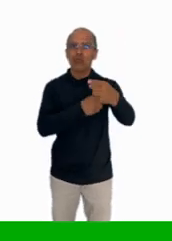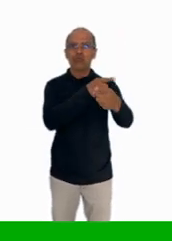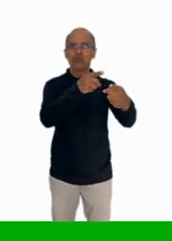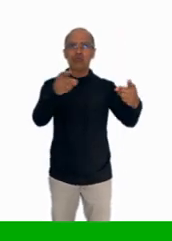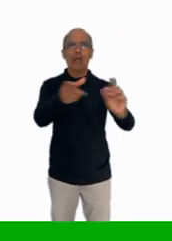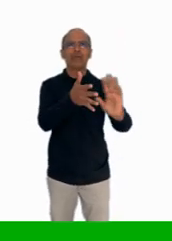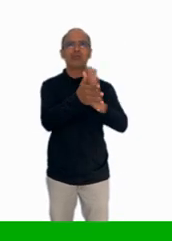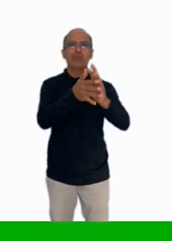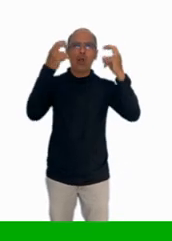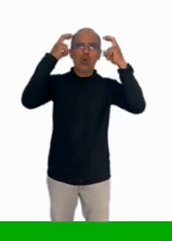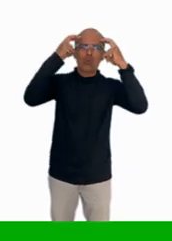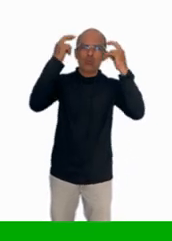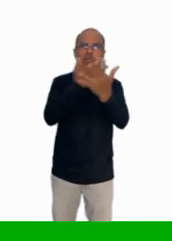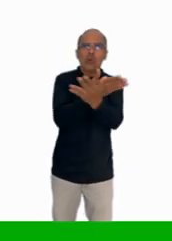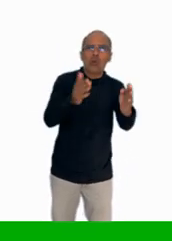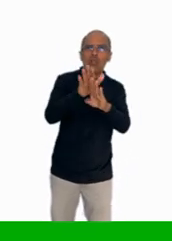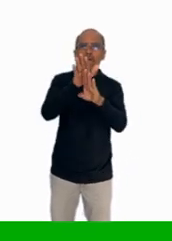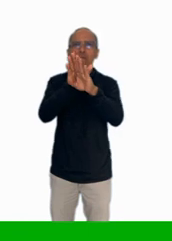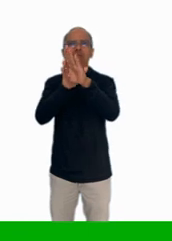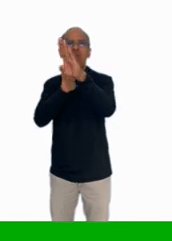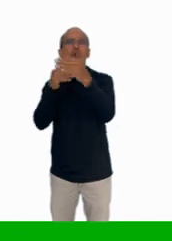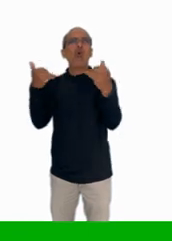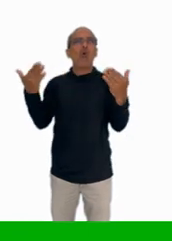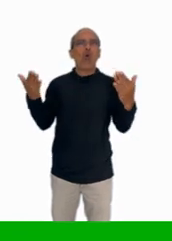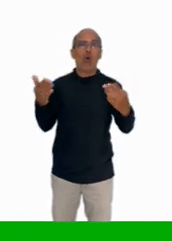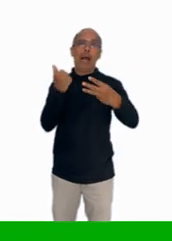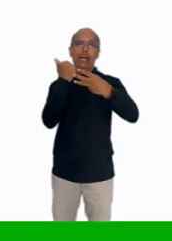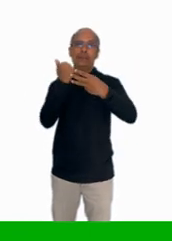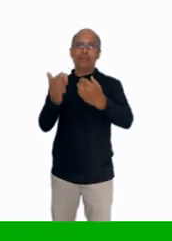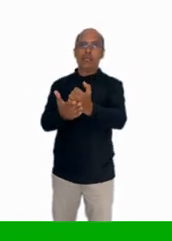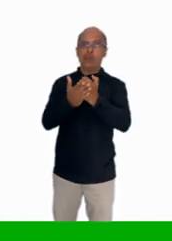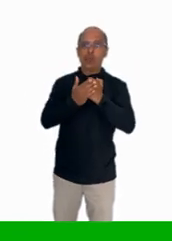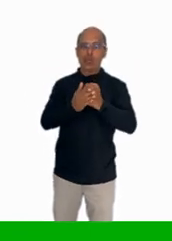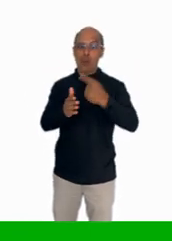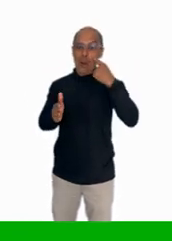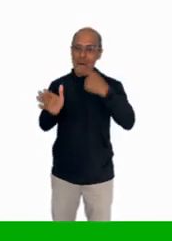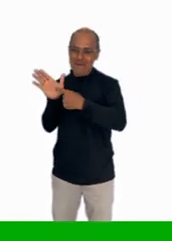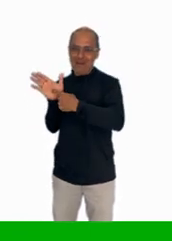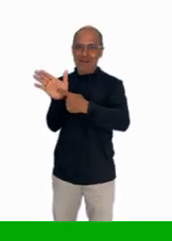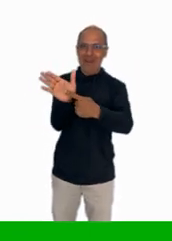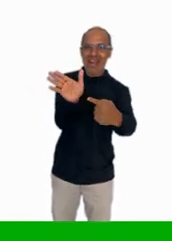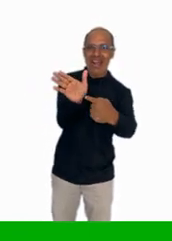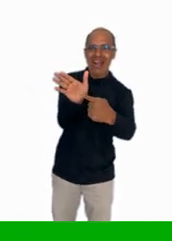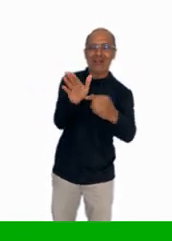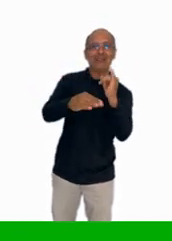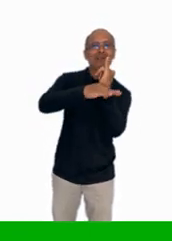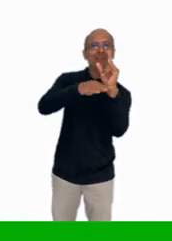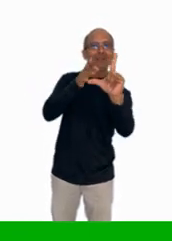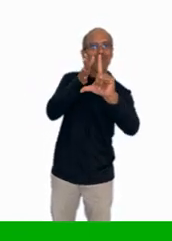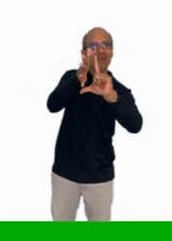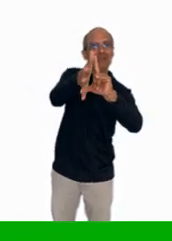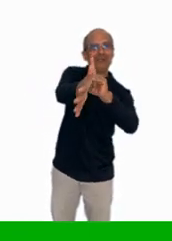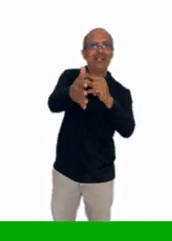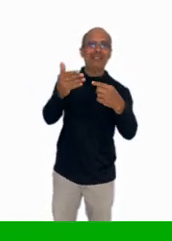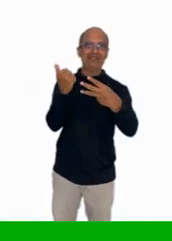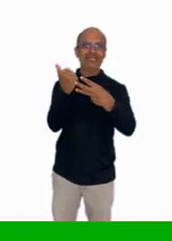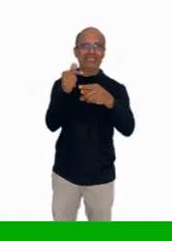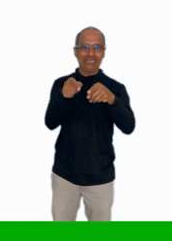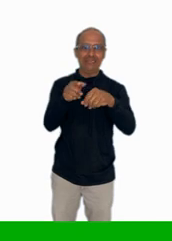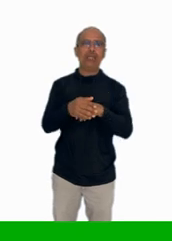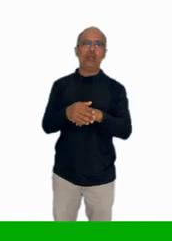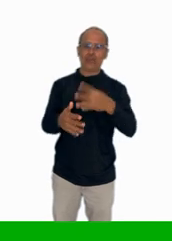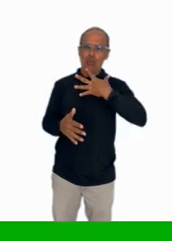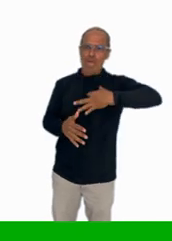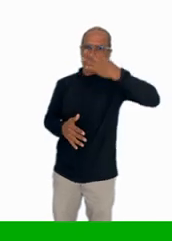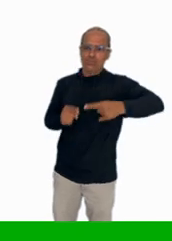formación y el conocimiento son la clave del éxito. Y en el SENA, nos enorgullece presentarte nuestro repositorio institucional, un